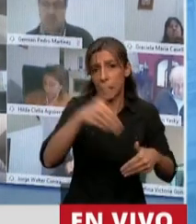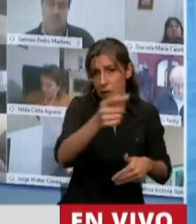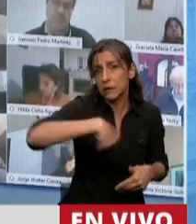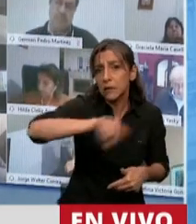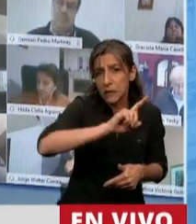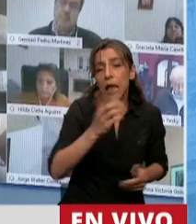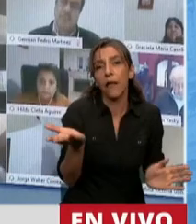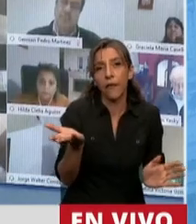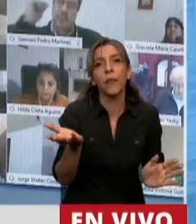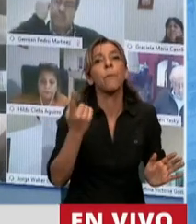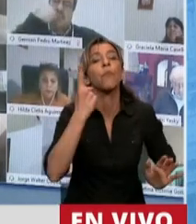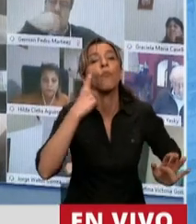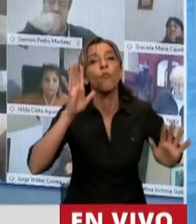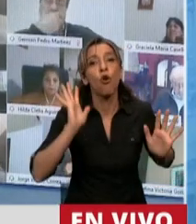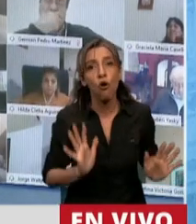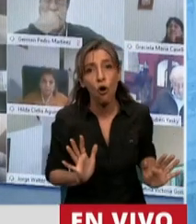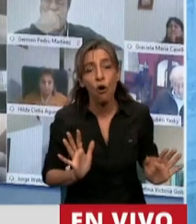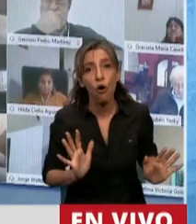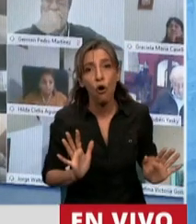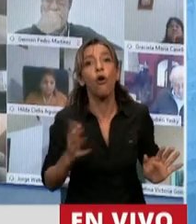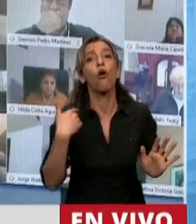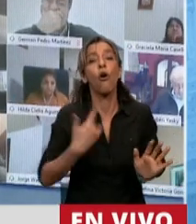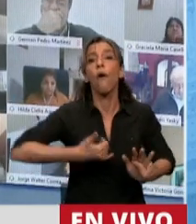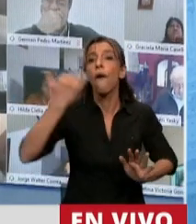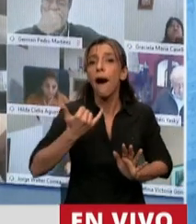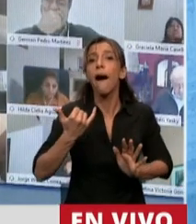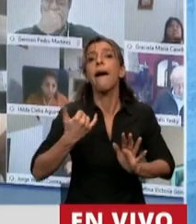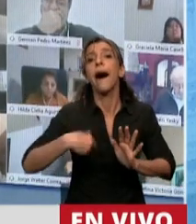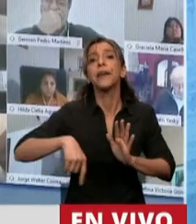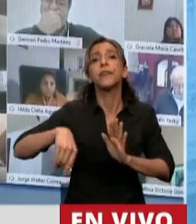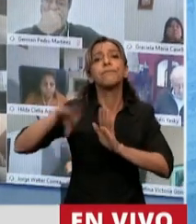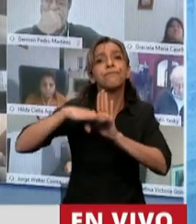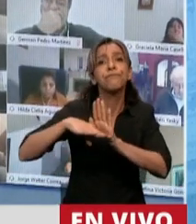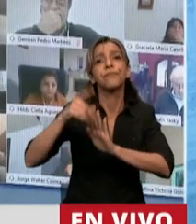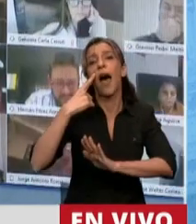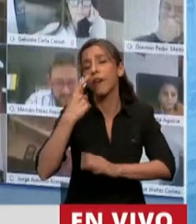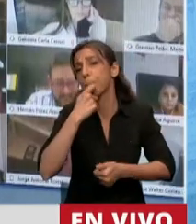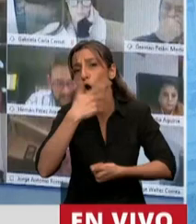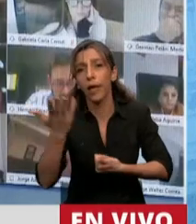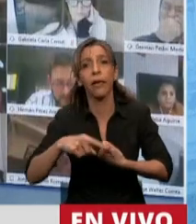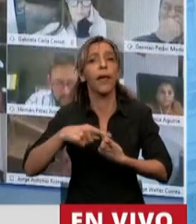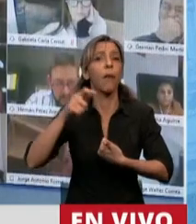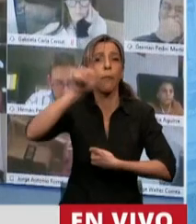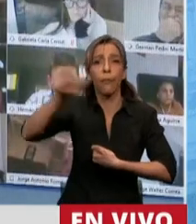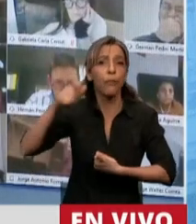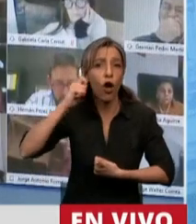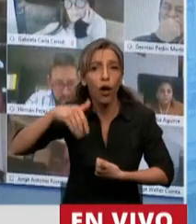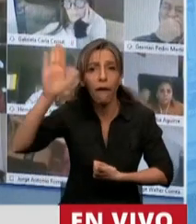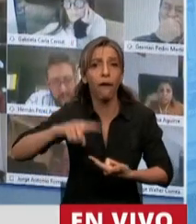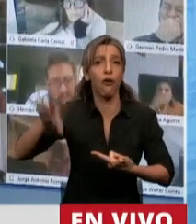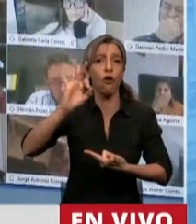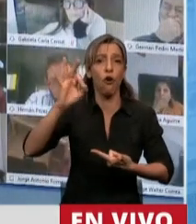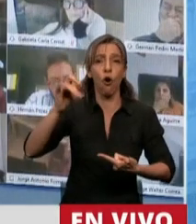que revista las condiciones que le impidan sesionar presencialmente, ser mayor de 60 años, estar embarazada,